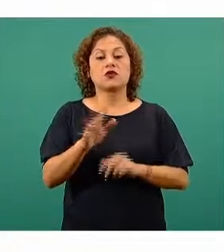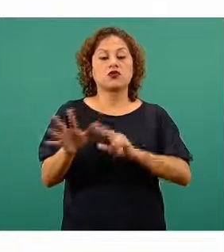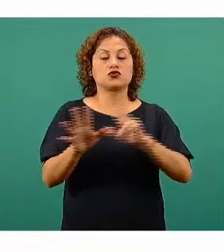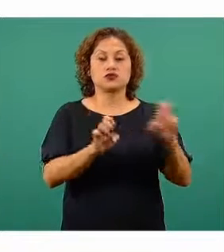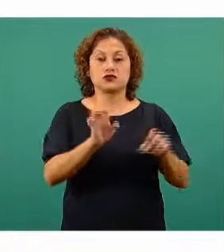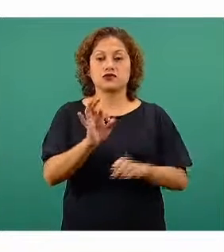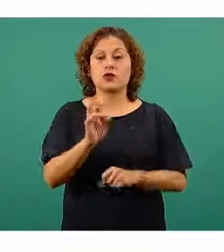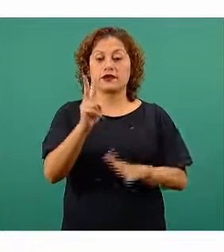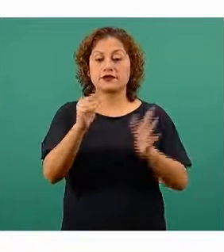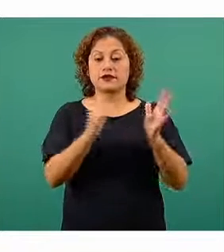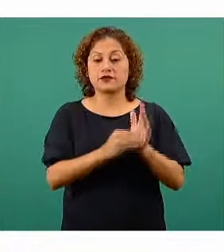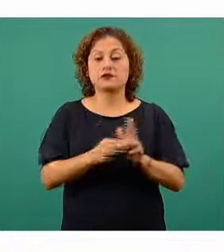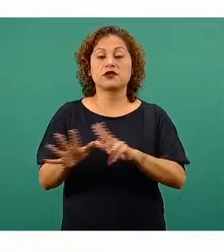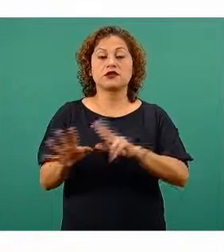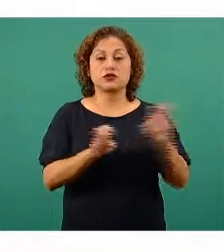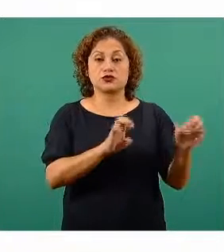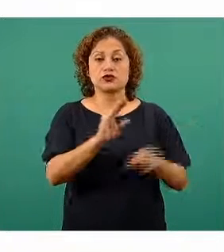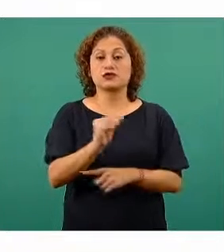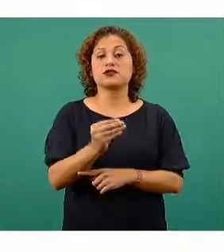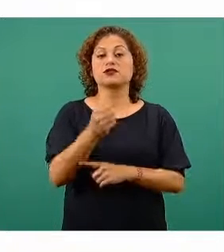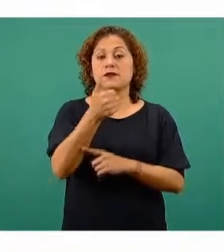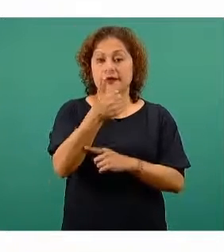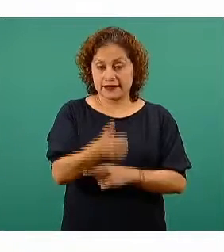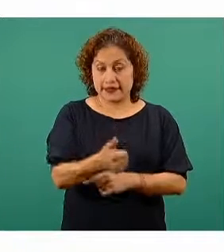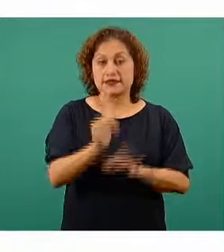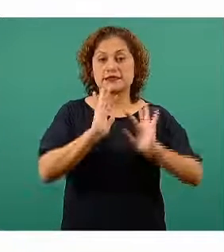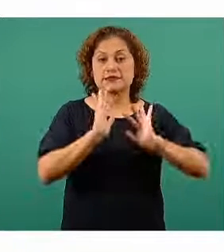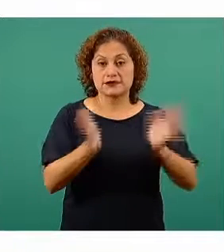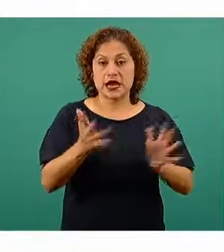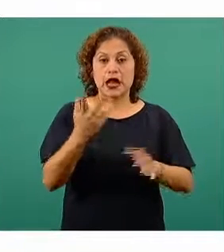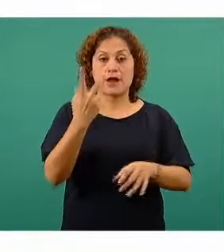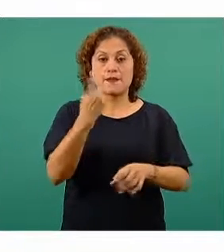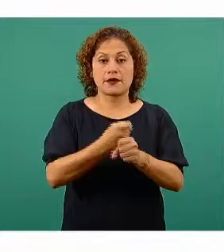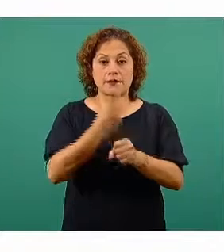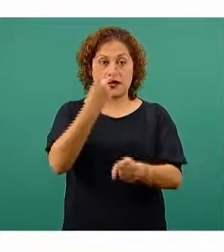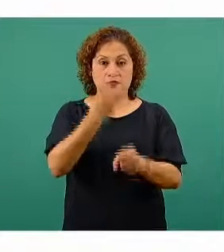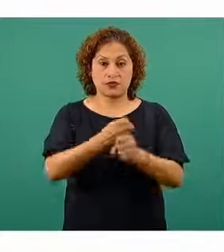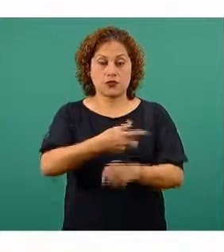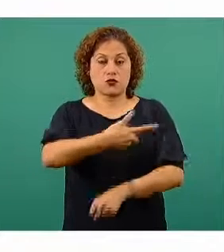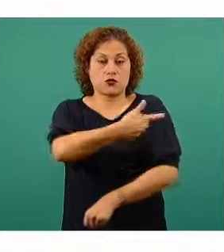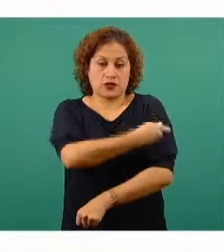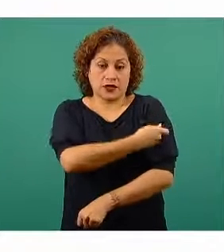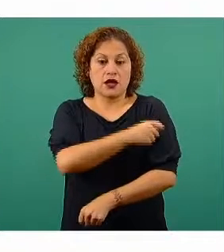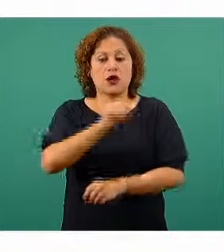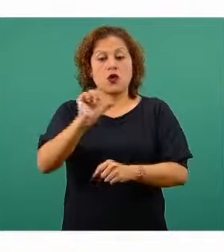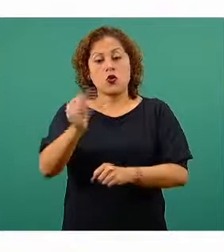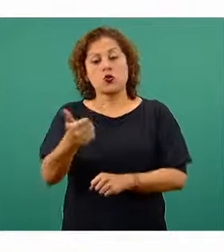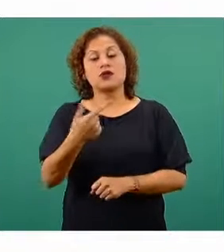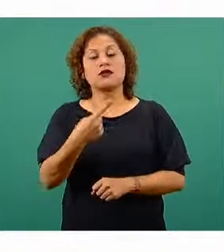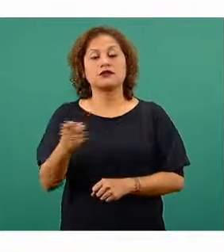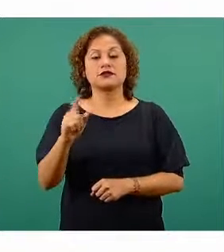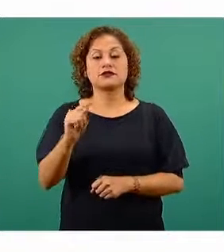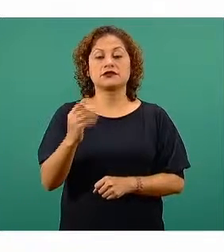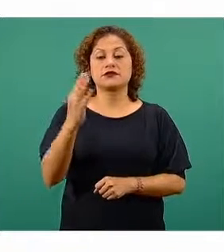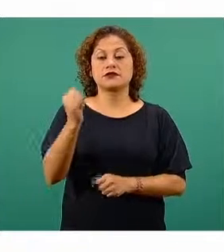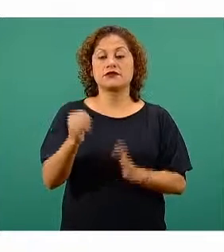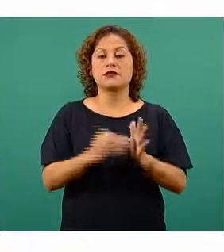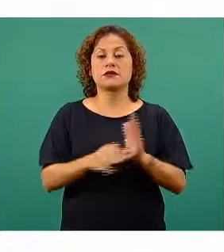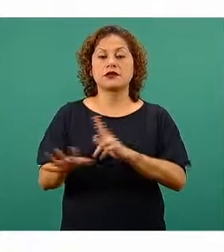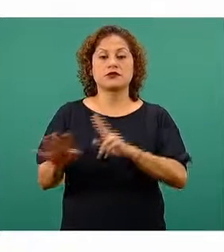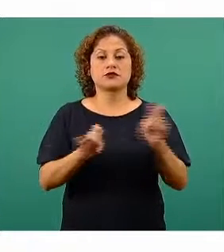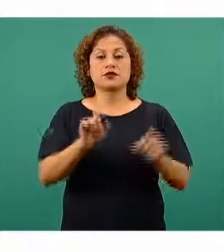cuarenta y dos mil ochocientas noventa y seis cuentan con un esquema completo y ciento setenta nueve mil ochocientas setenta y cinco personas